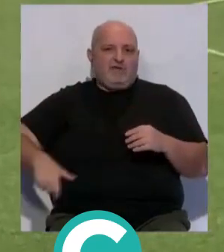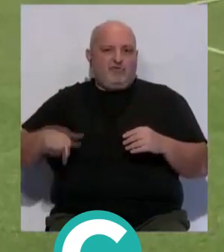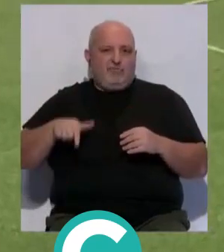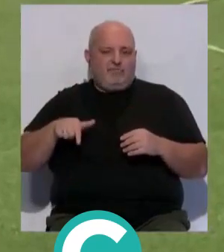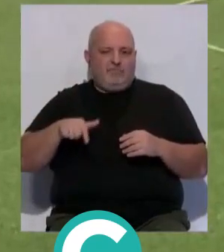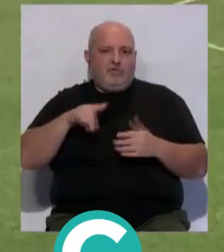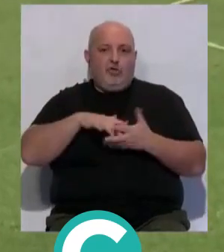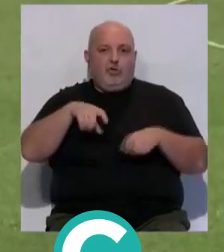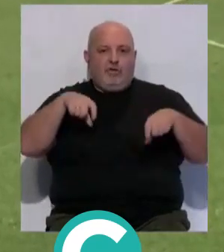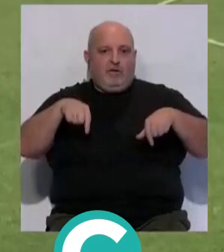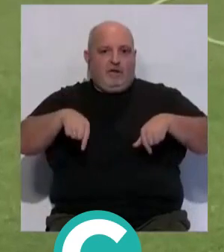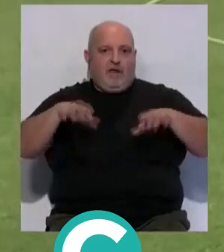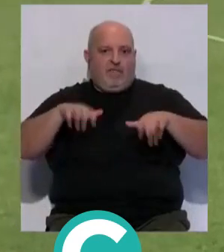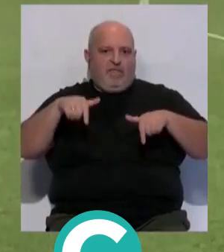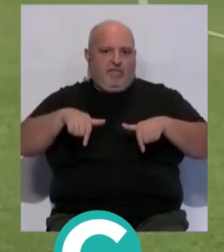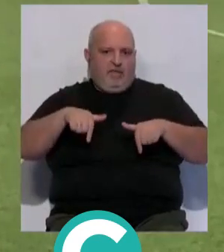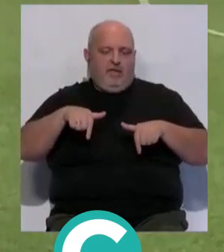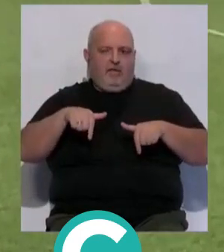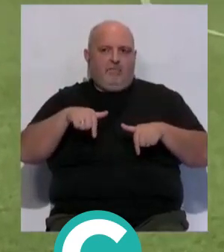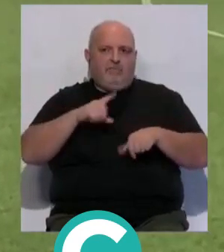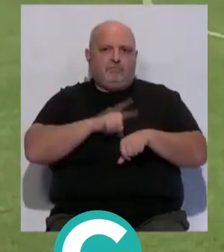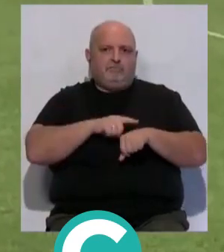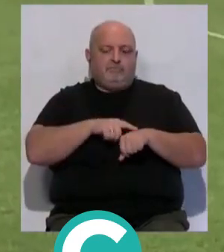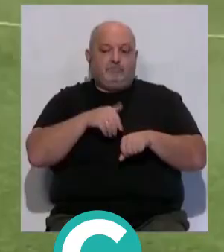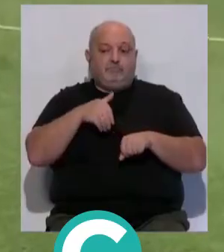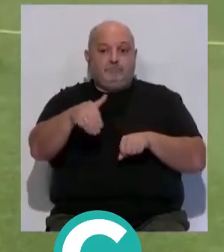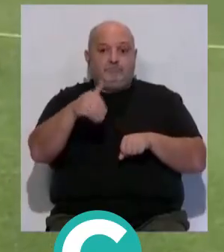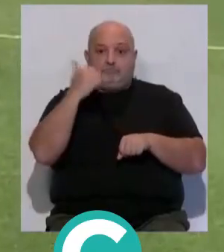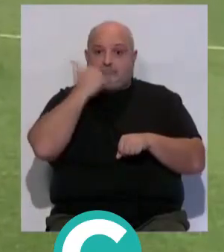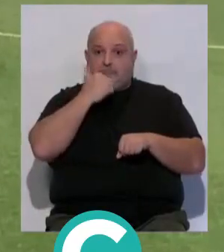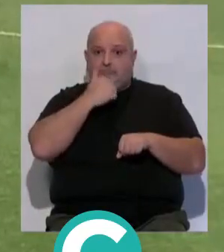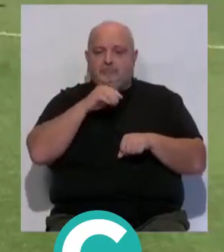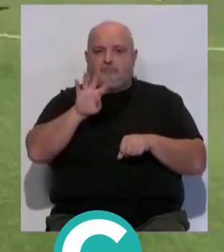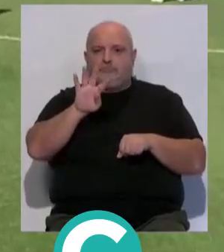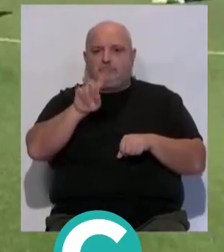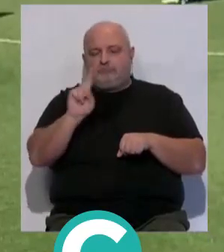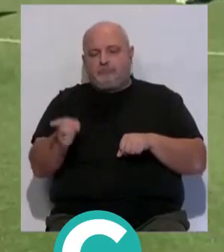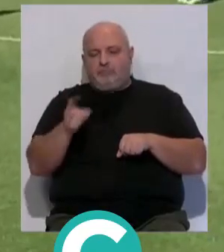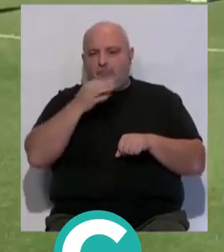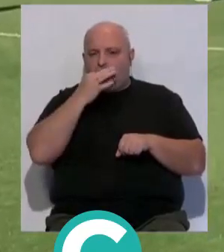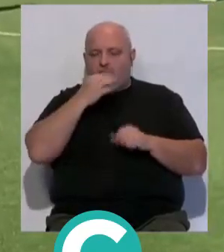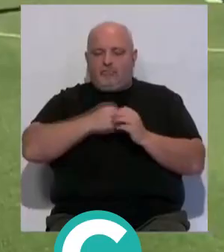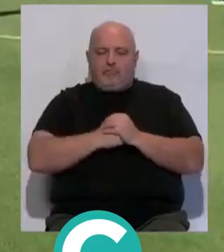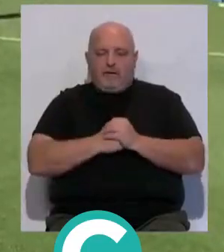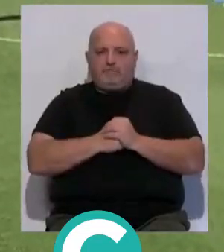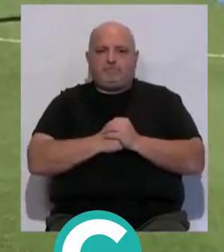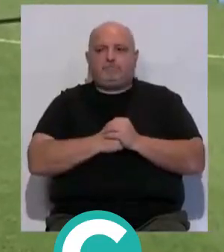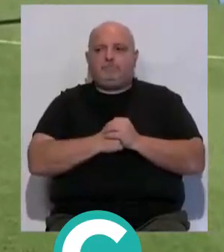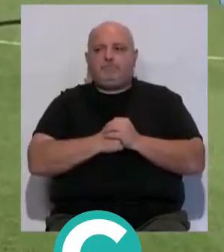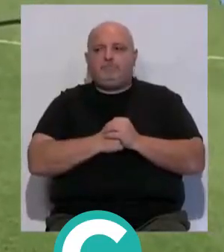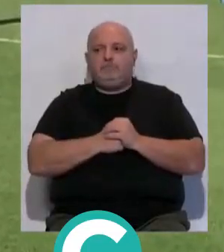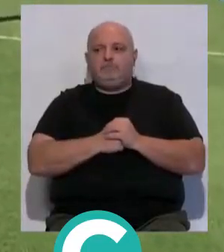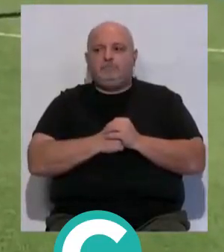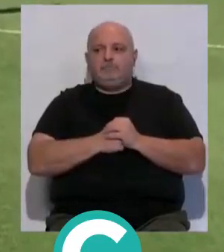se disputará en el Estadio Nuevo Mirandilla. Será este próximo sábado a las 4 y cuarto de la tarde. Parece que